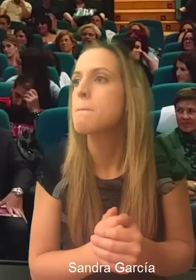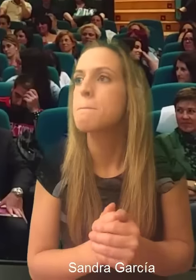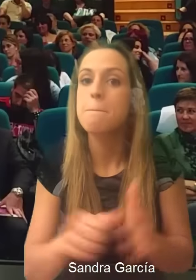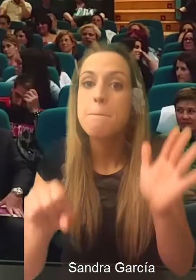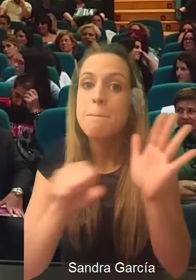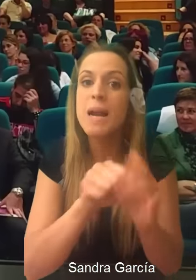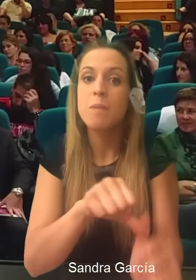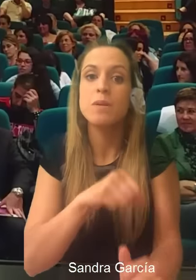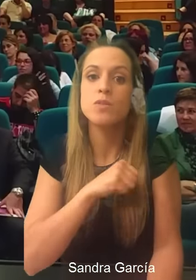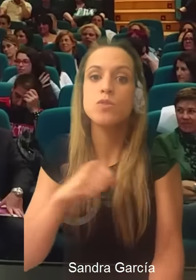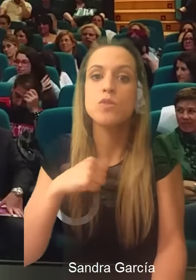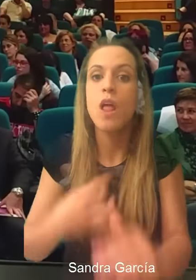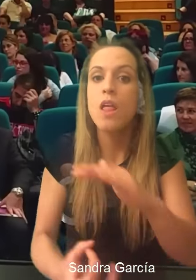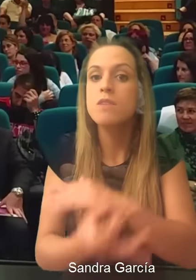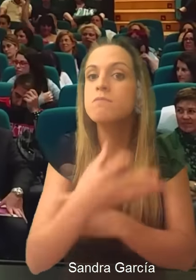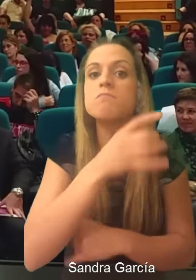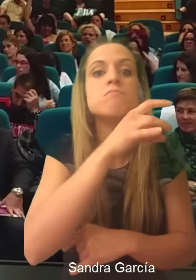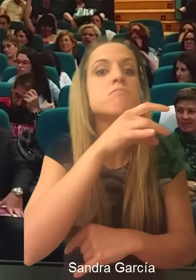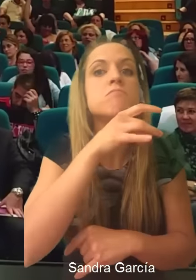marca personal creada?